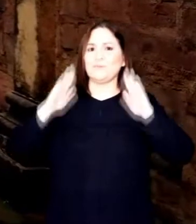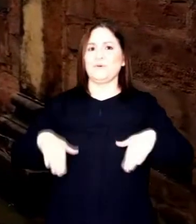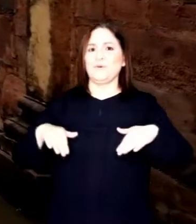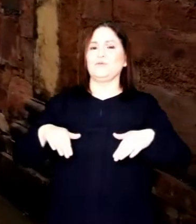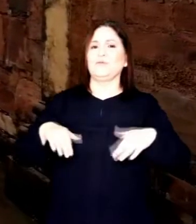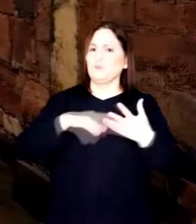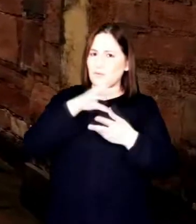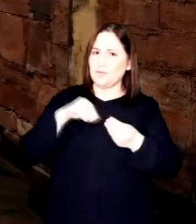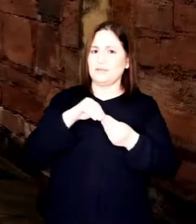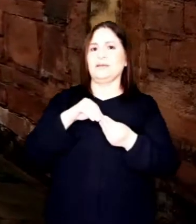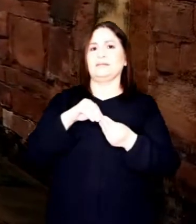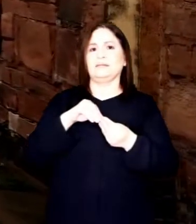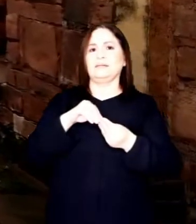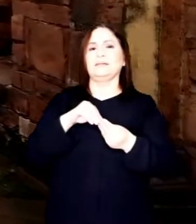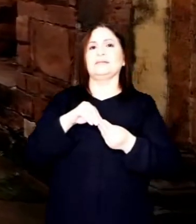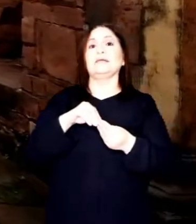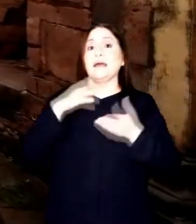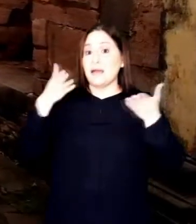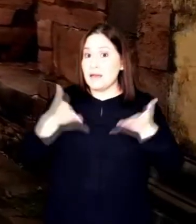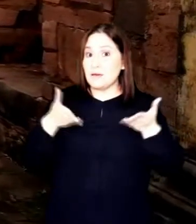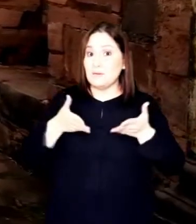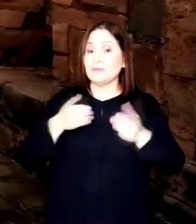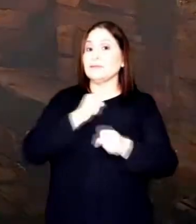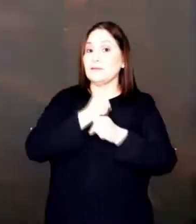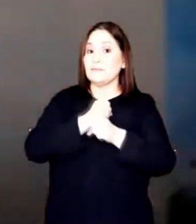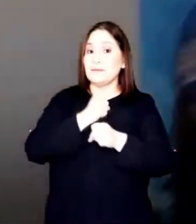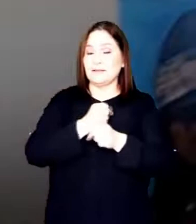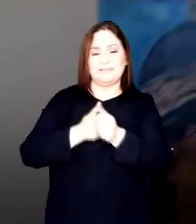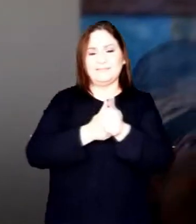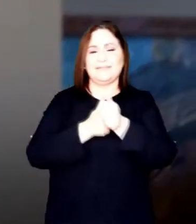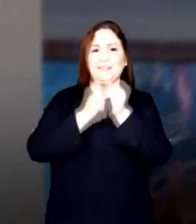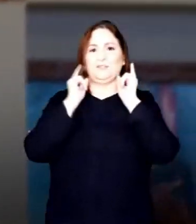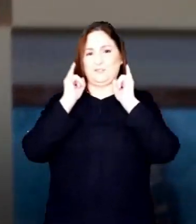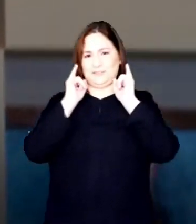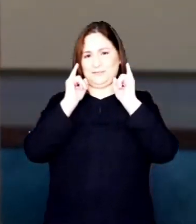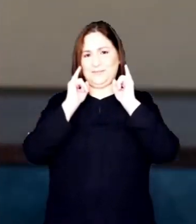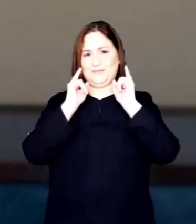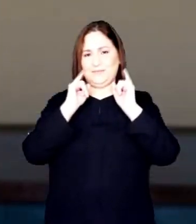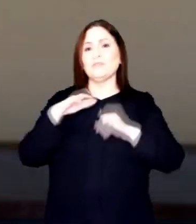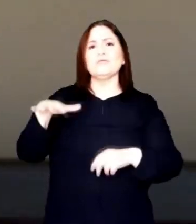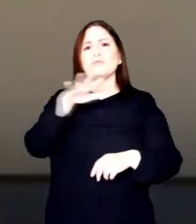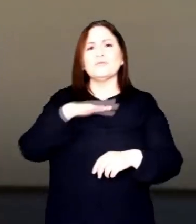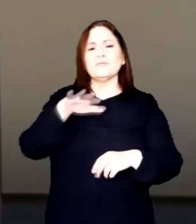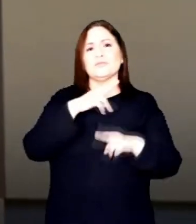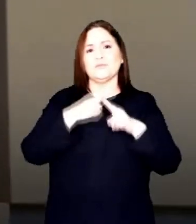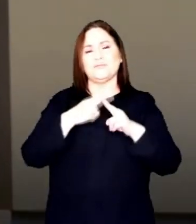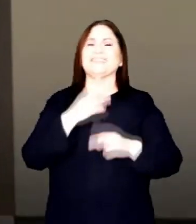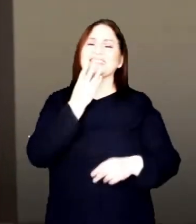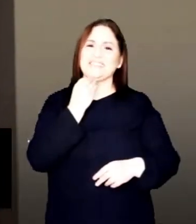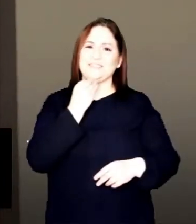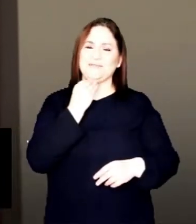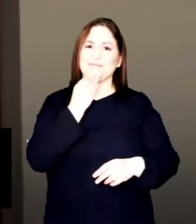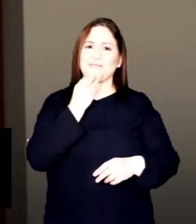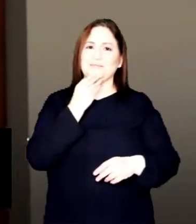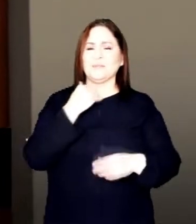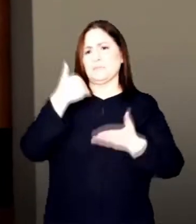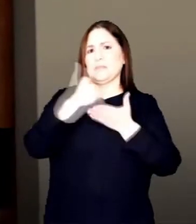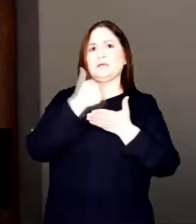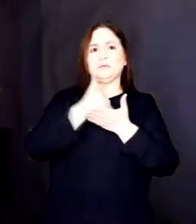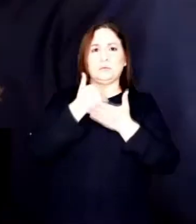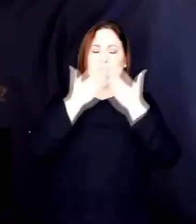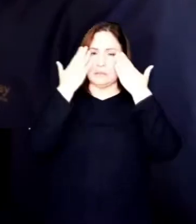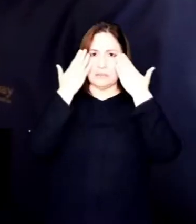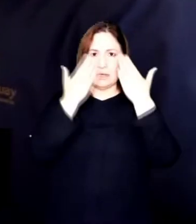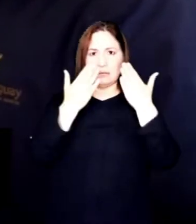actualmente estoy trabajando como guía informador turístico en la misión de Jesús. Me ayudó bastante para dar una